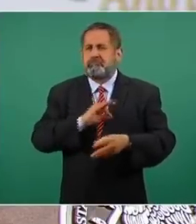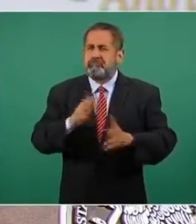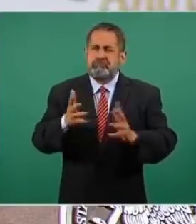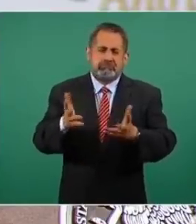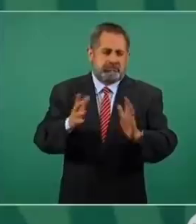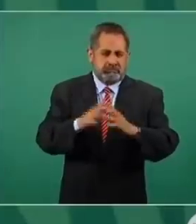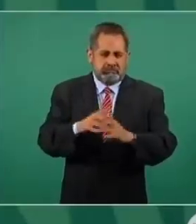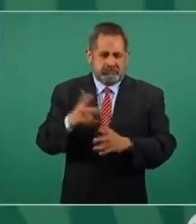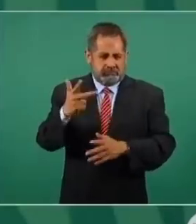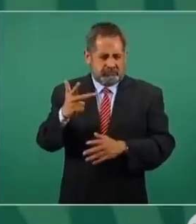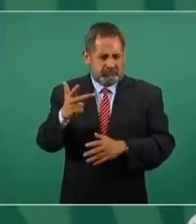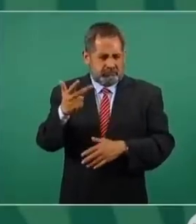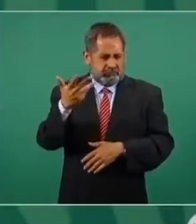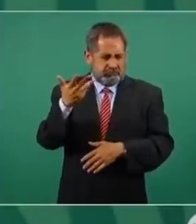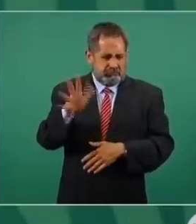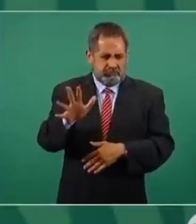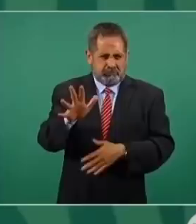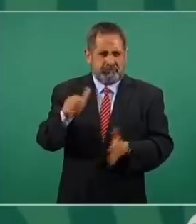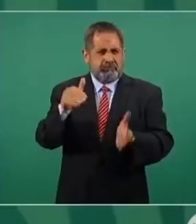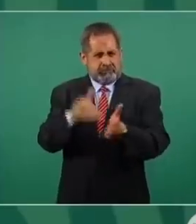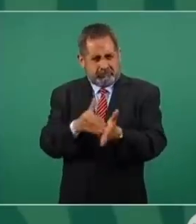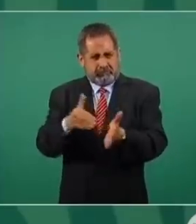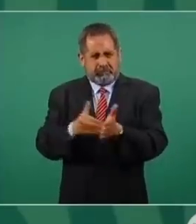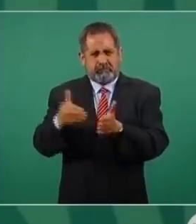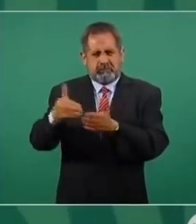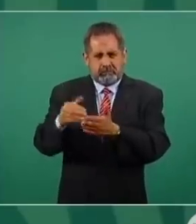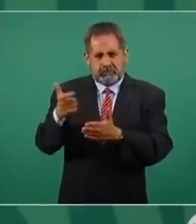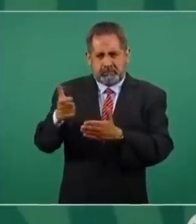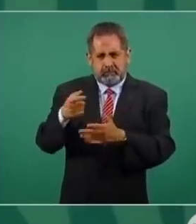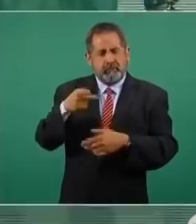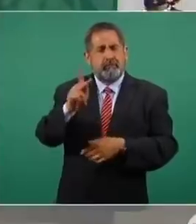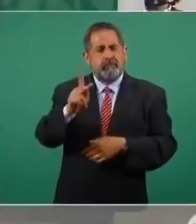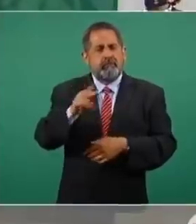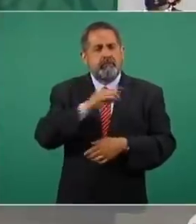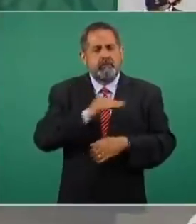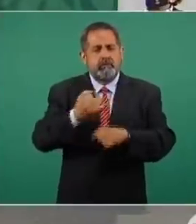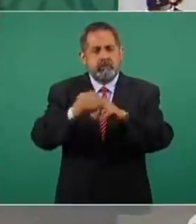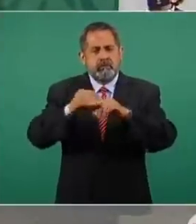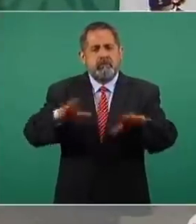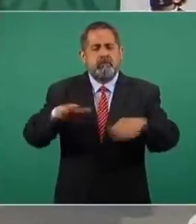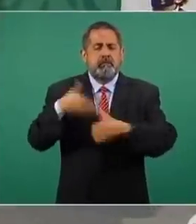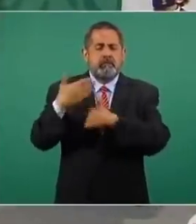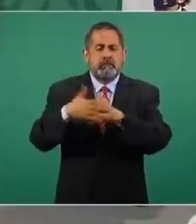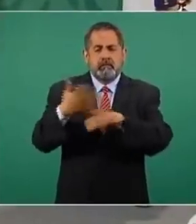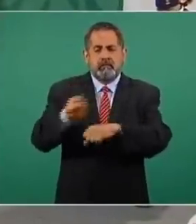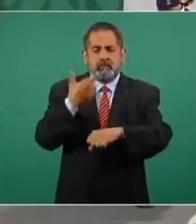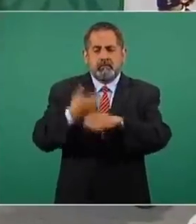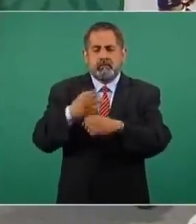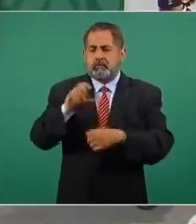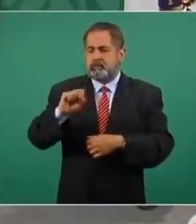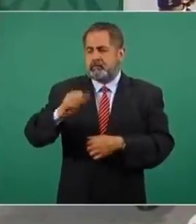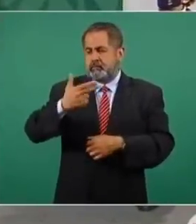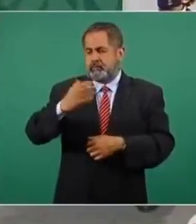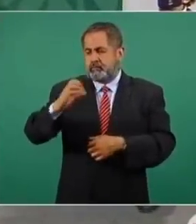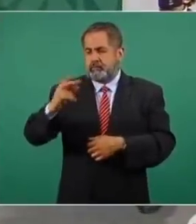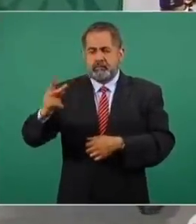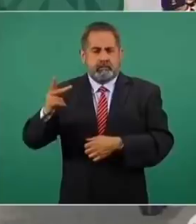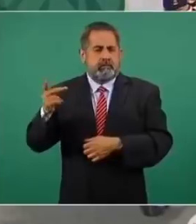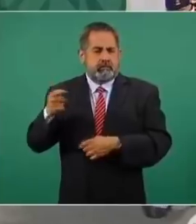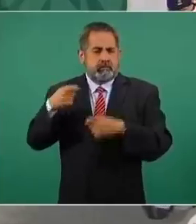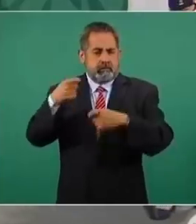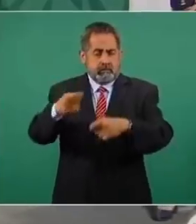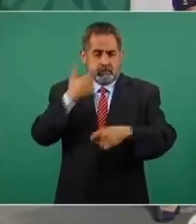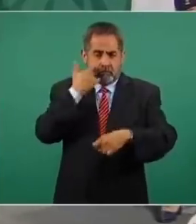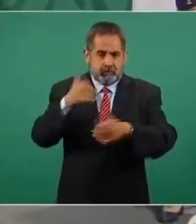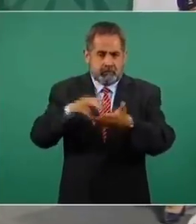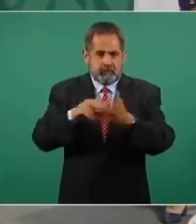8 o 10 mil millones pero eso lo puede informar la Secretaría de Hacienda si les